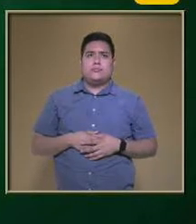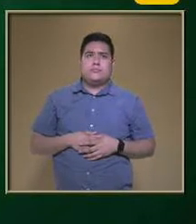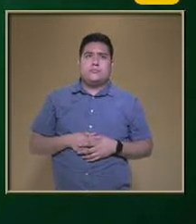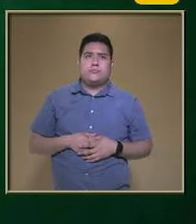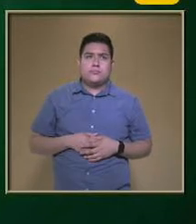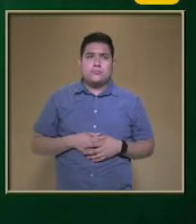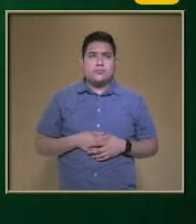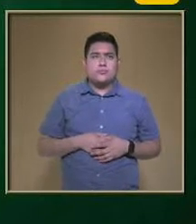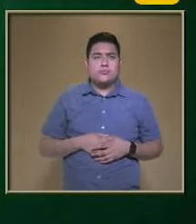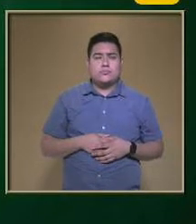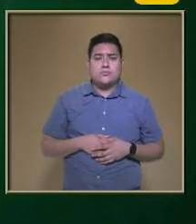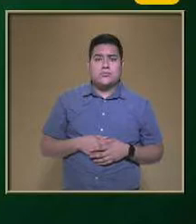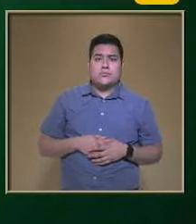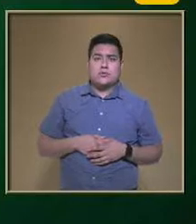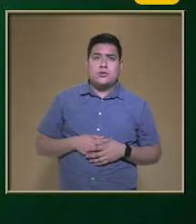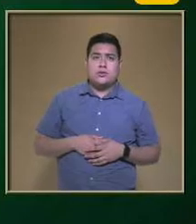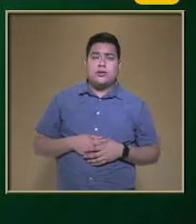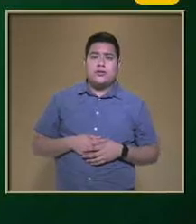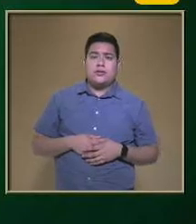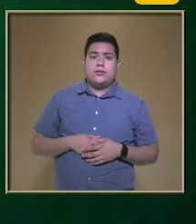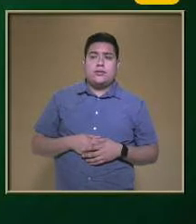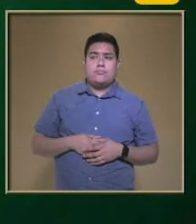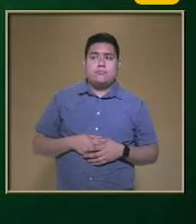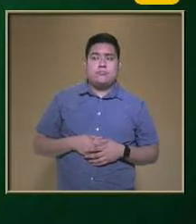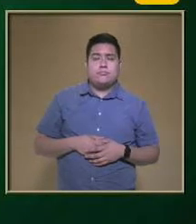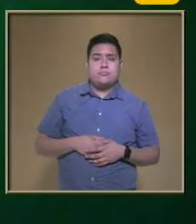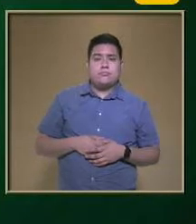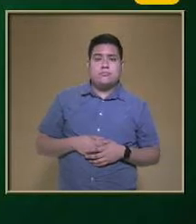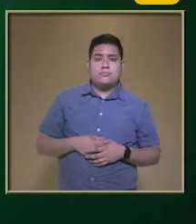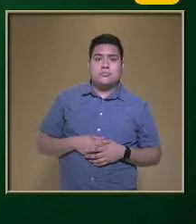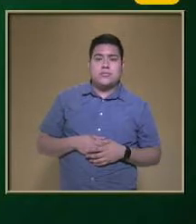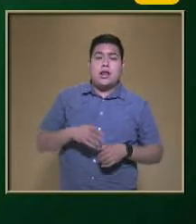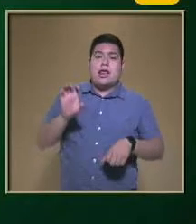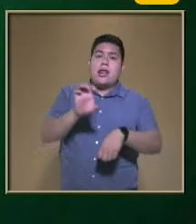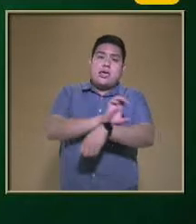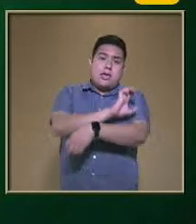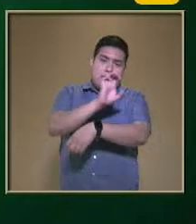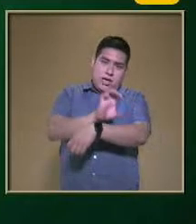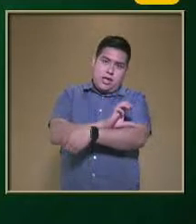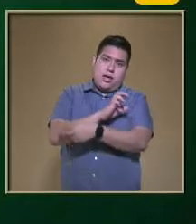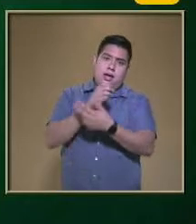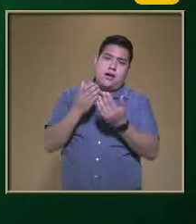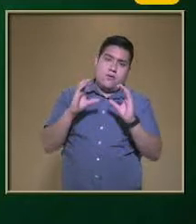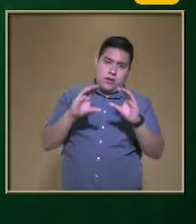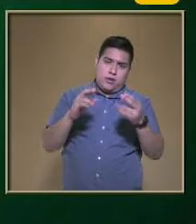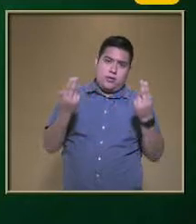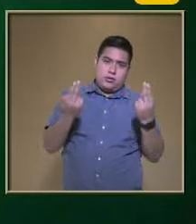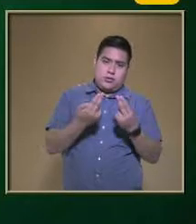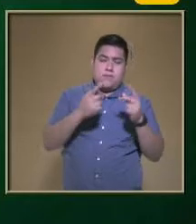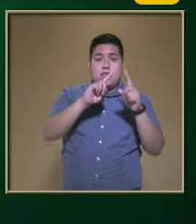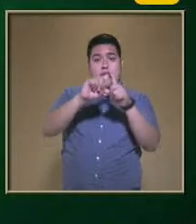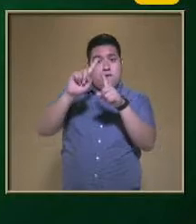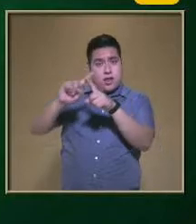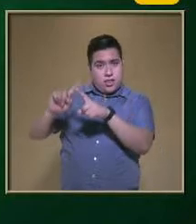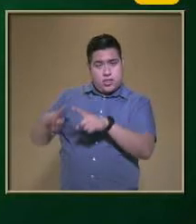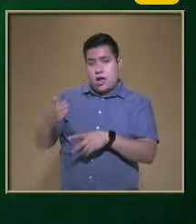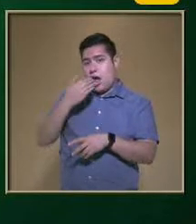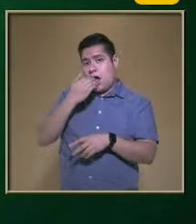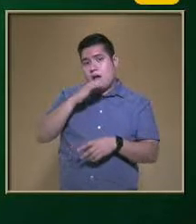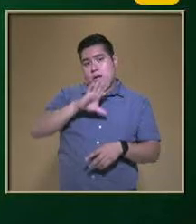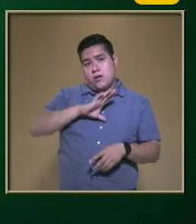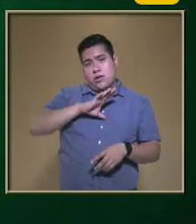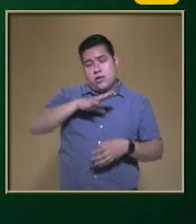podemos Quemar O consumir Esa energía ¿Verdad? Y que sea variada Que haya diferentes tipos Y